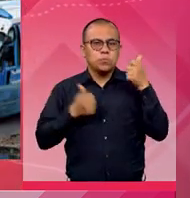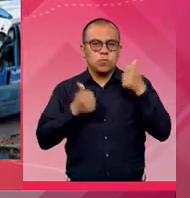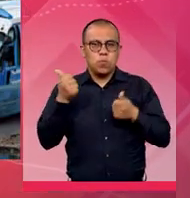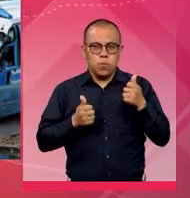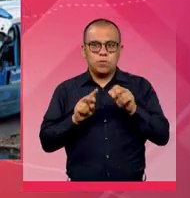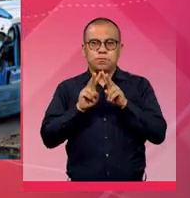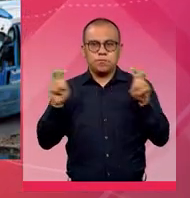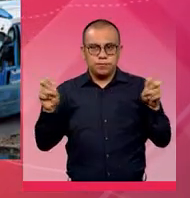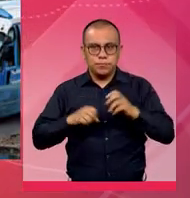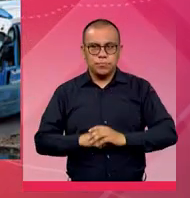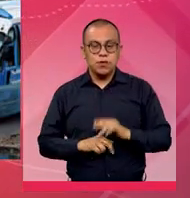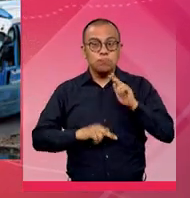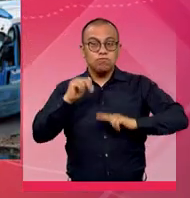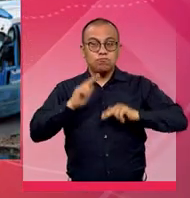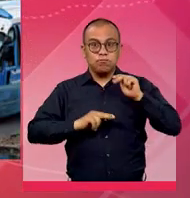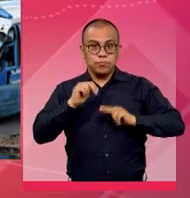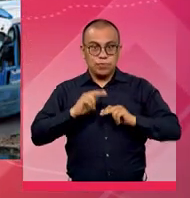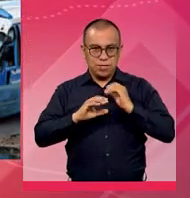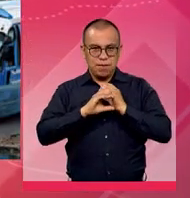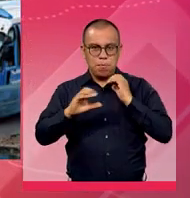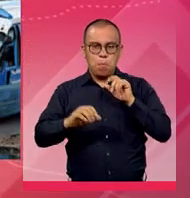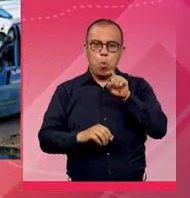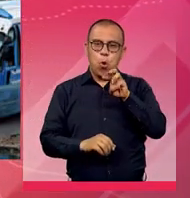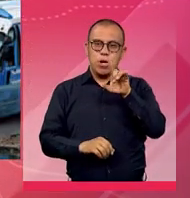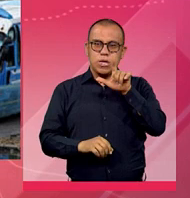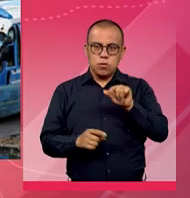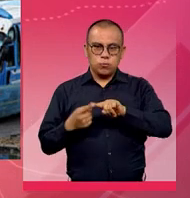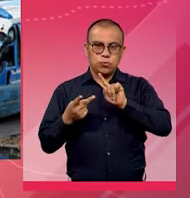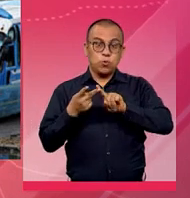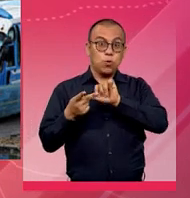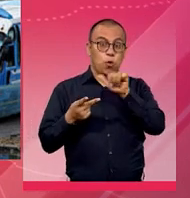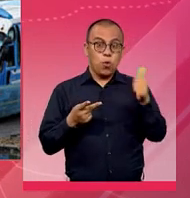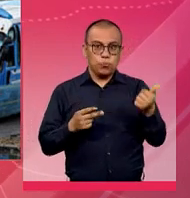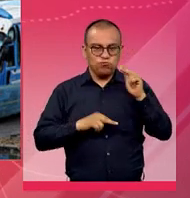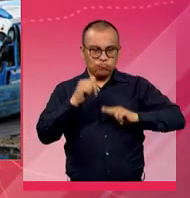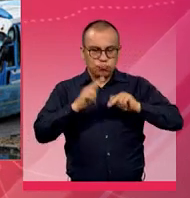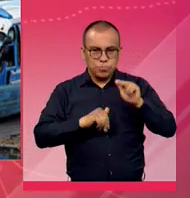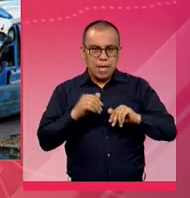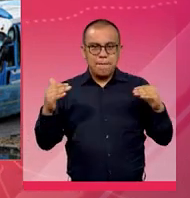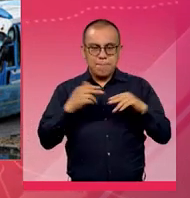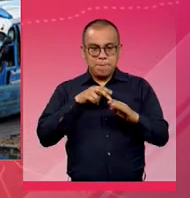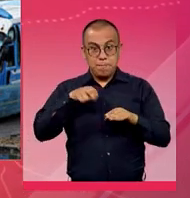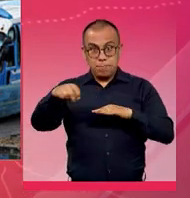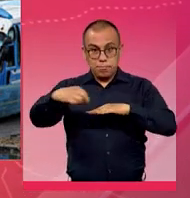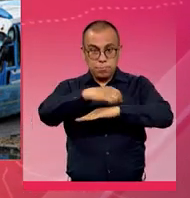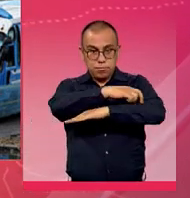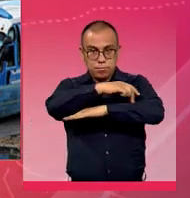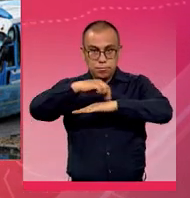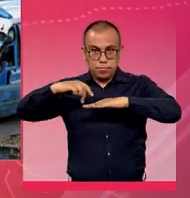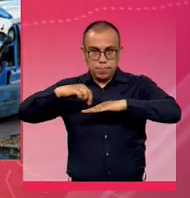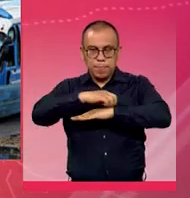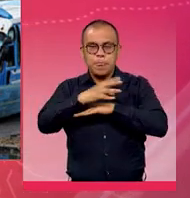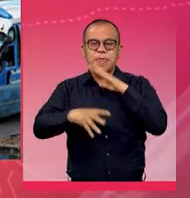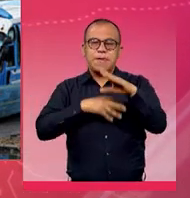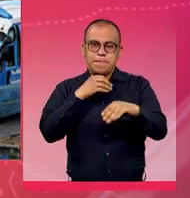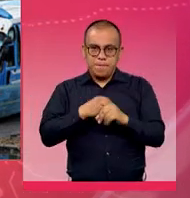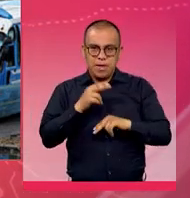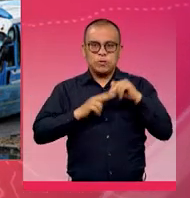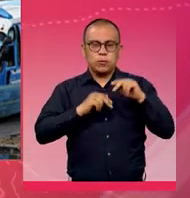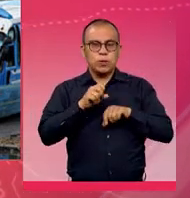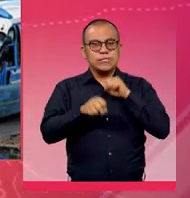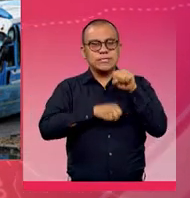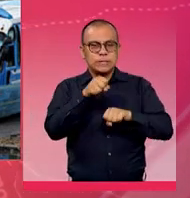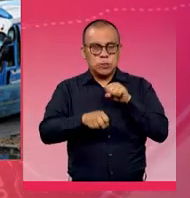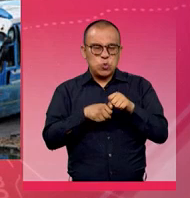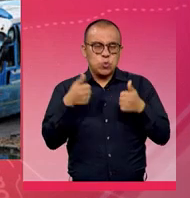se encuentra también la construcción del canal Molinos, seguido del proyecto de construcción de conexiones peatonales y las obras de las aceras y